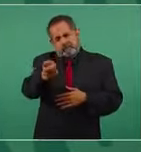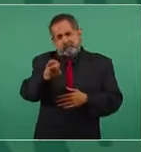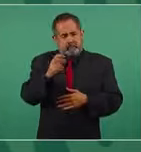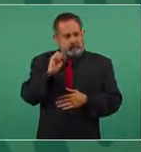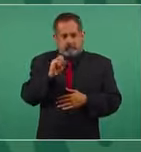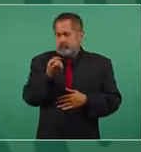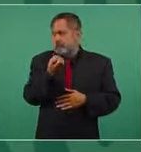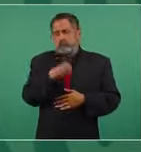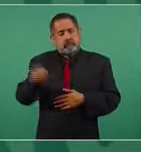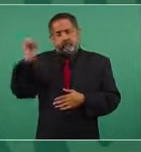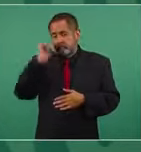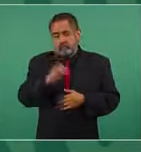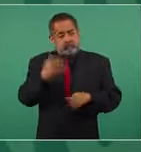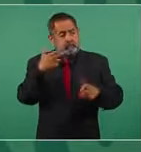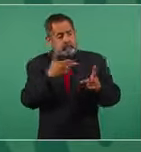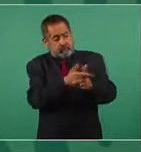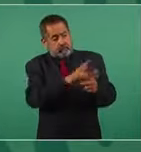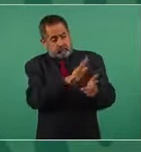persigue de oficio,